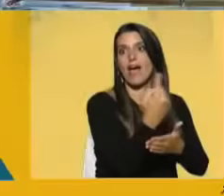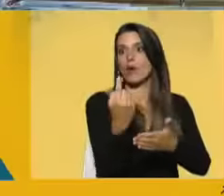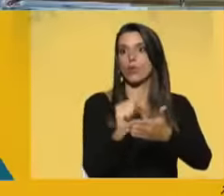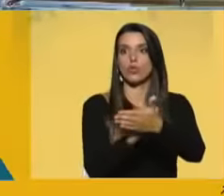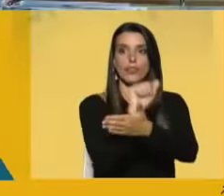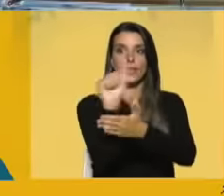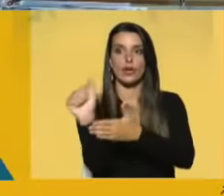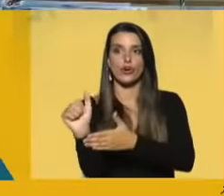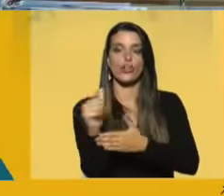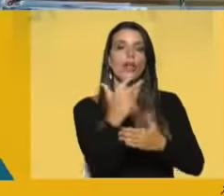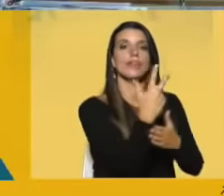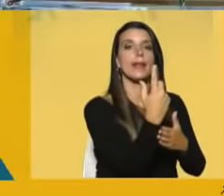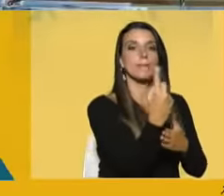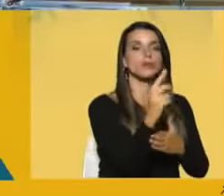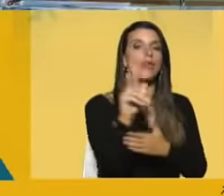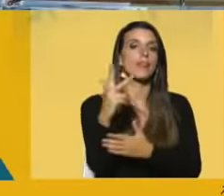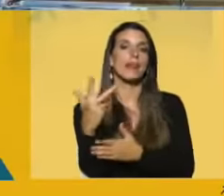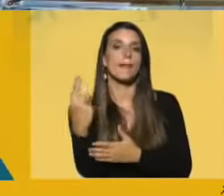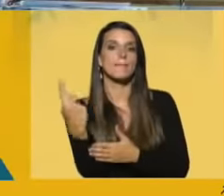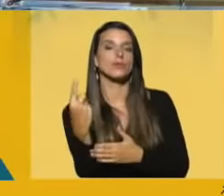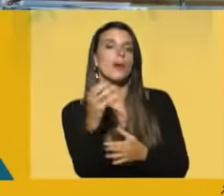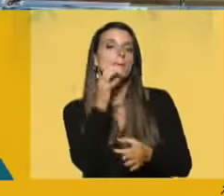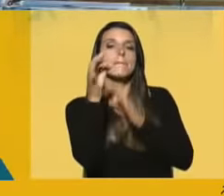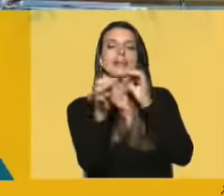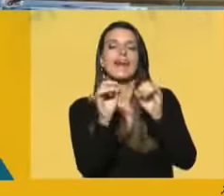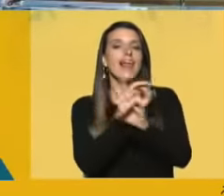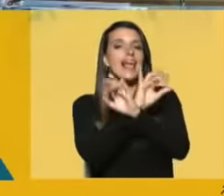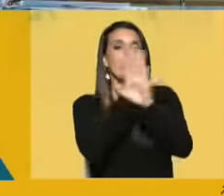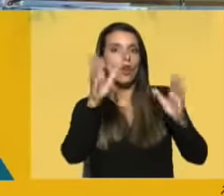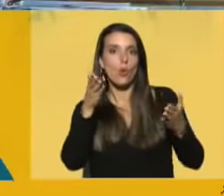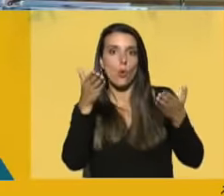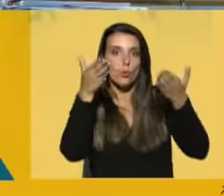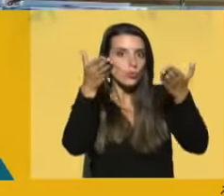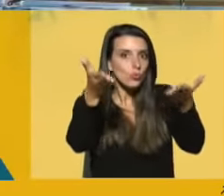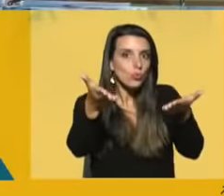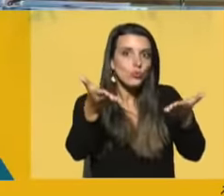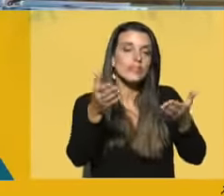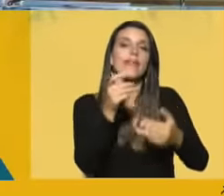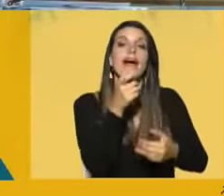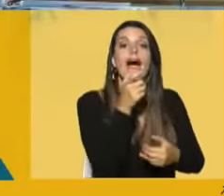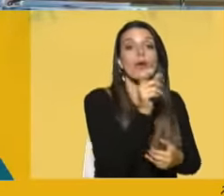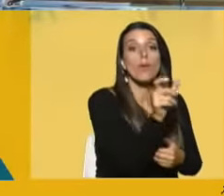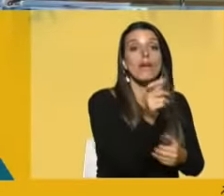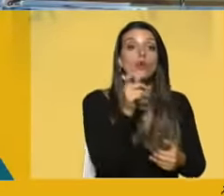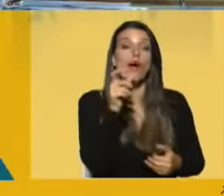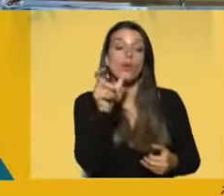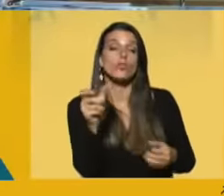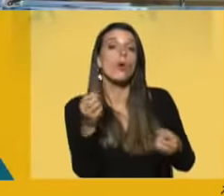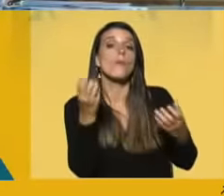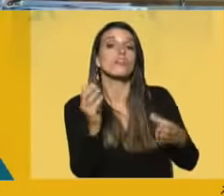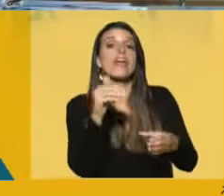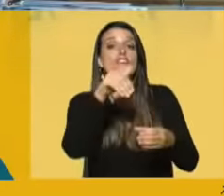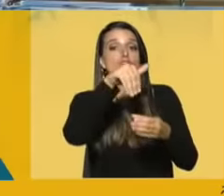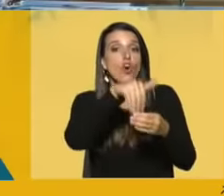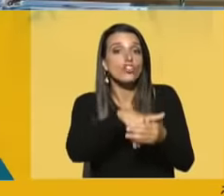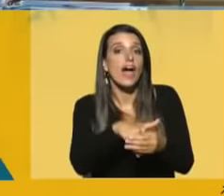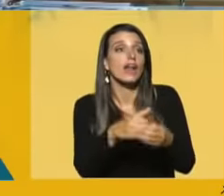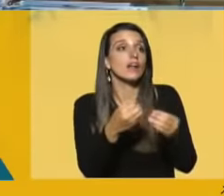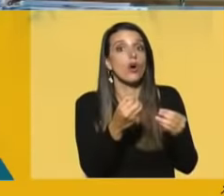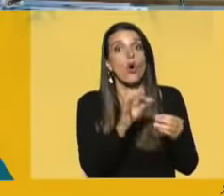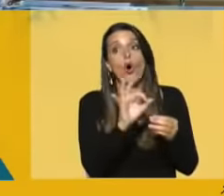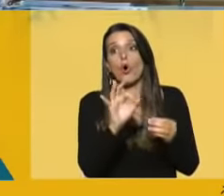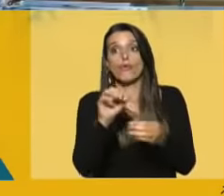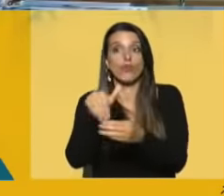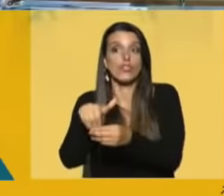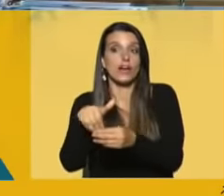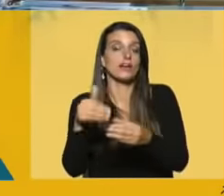invitados tendrá tres minutos para exponer ante ustedes con sus argumentos por qué votar una opción o la